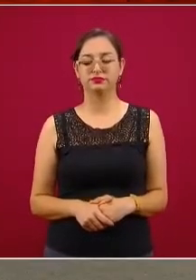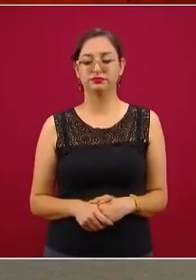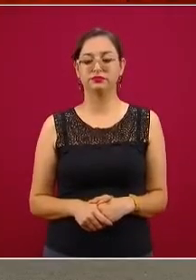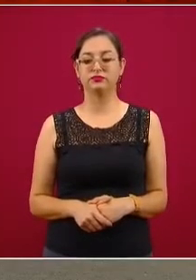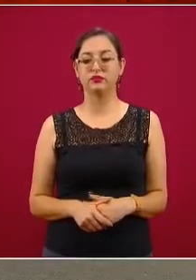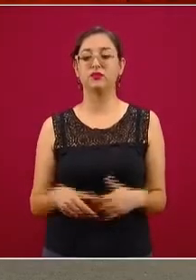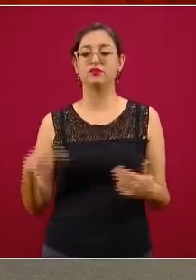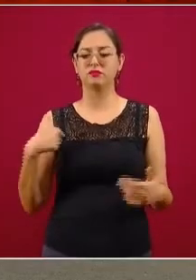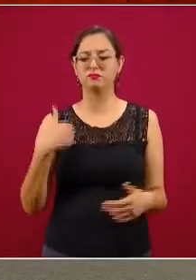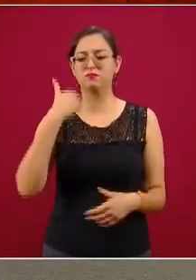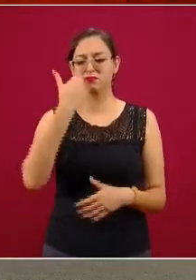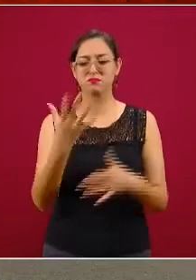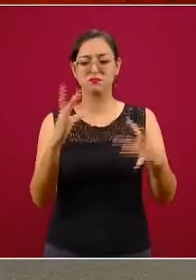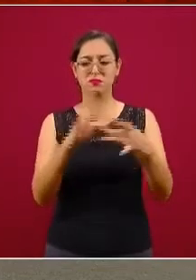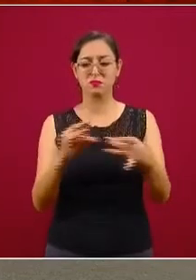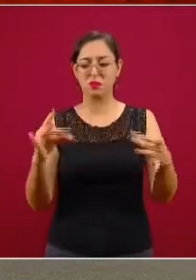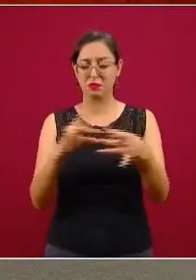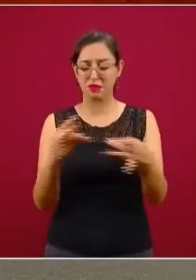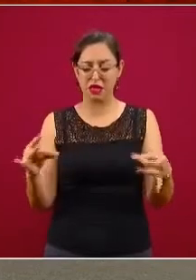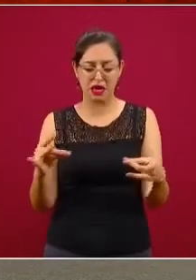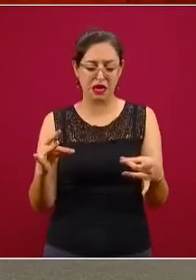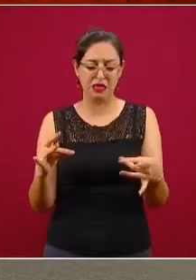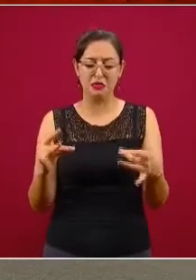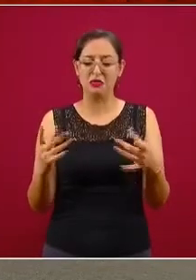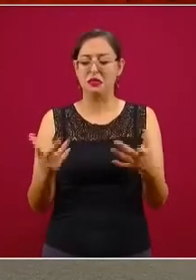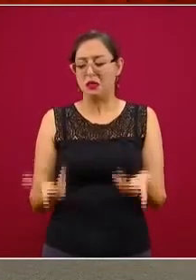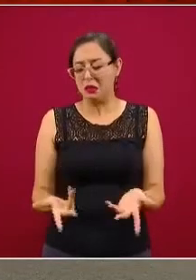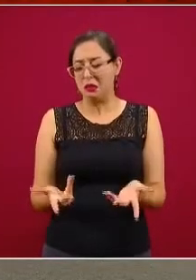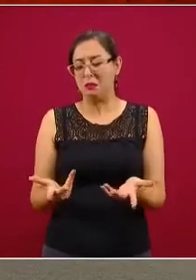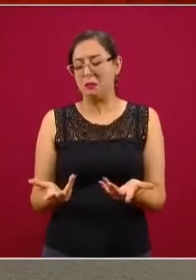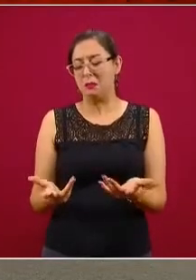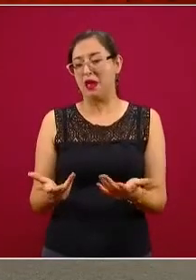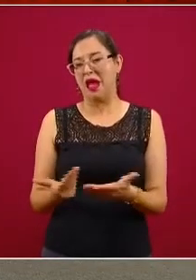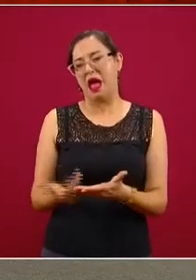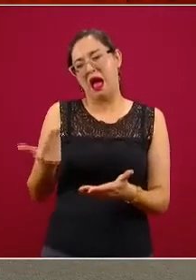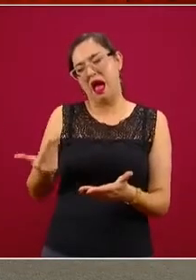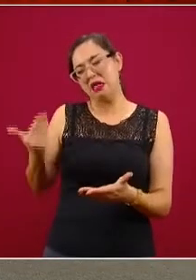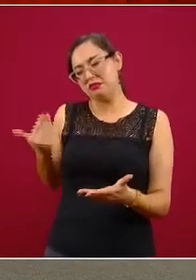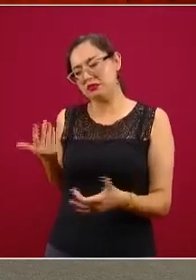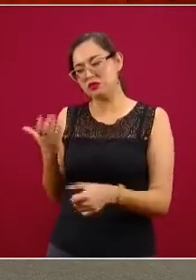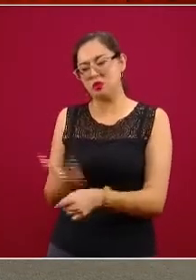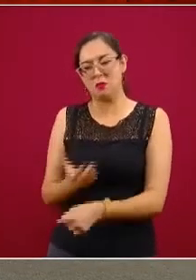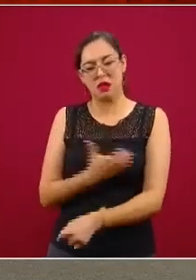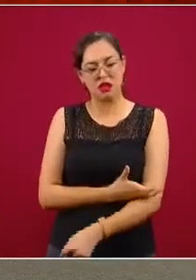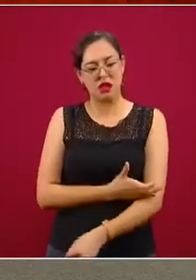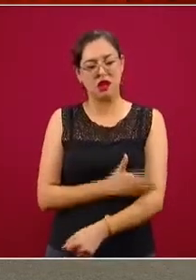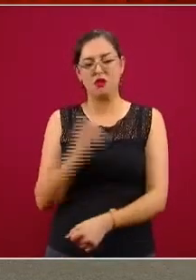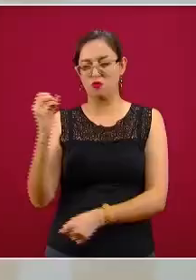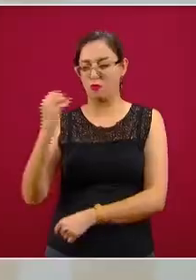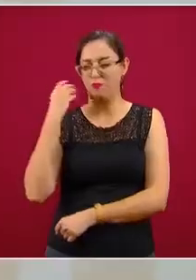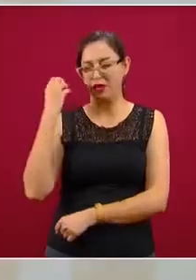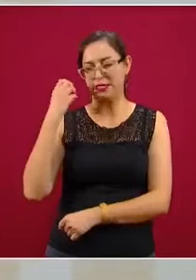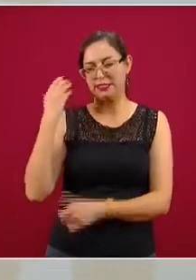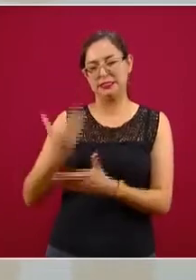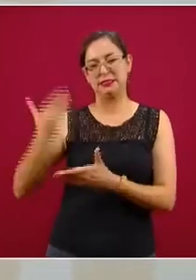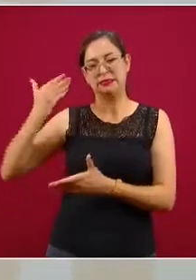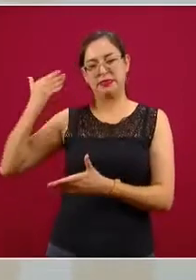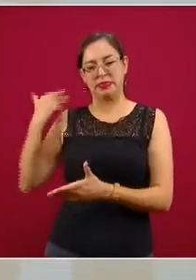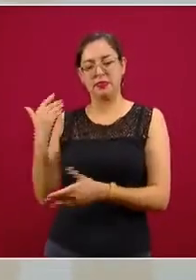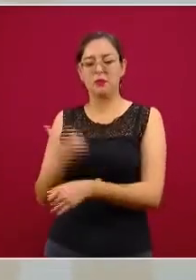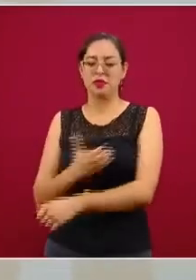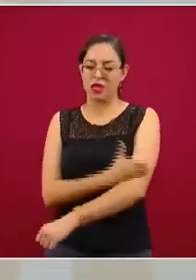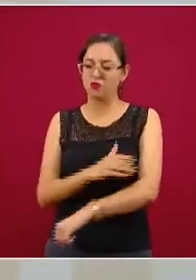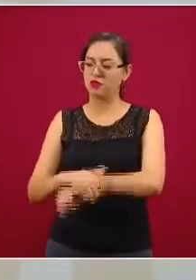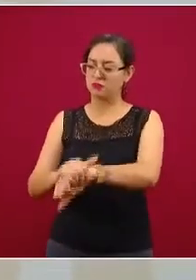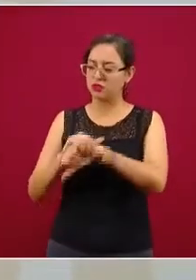repetitivo con algunas otras conferencias que han venido algunos compañeros, colegas y amigos míos